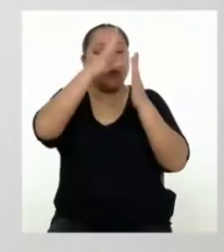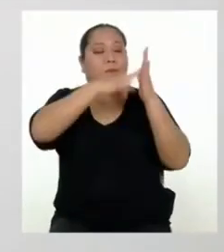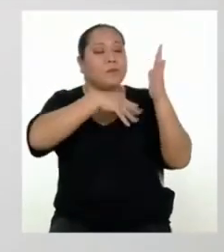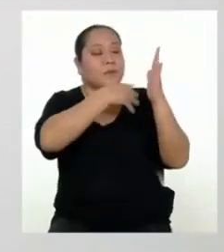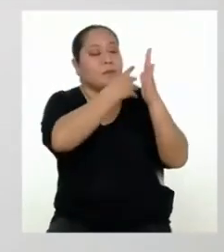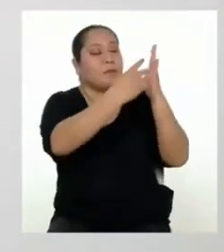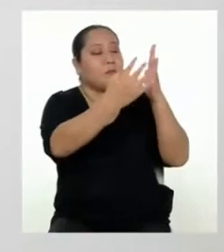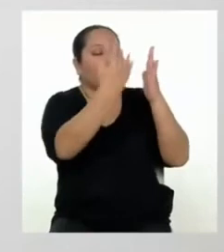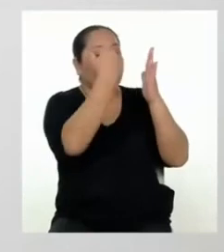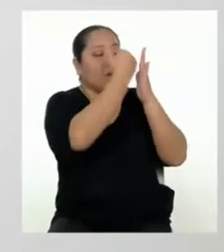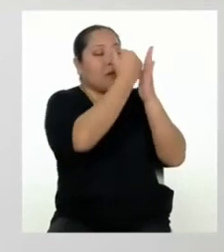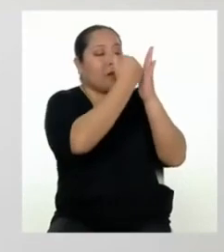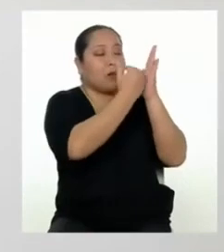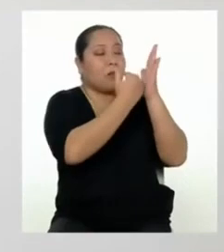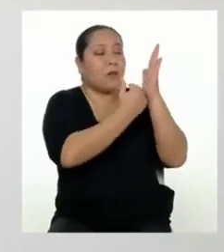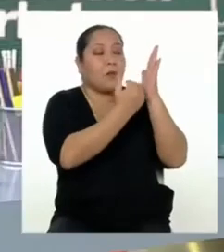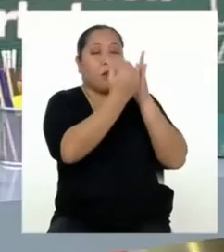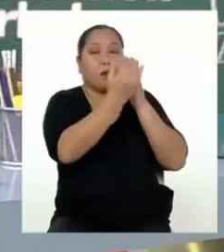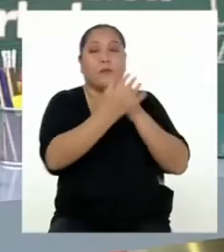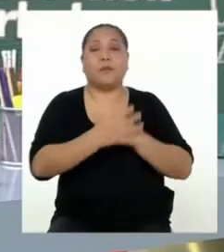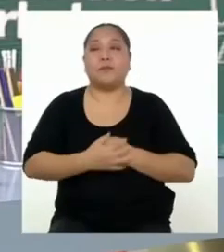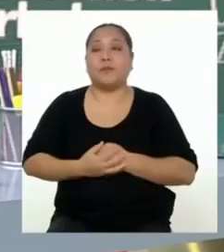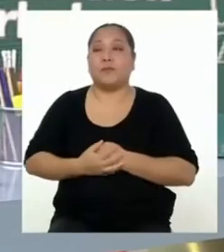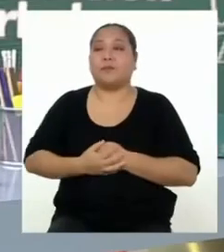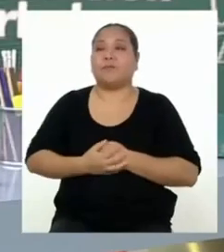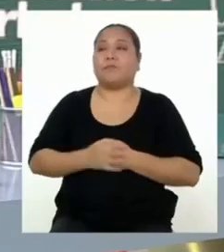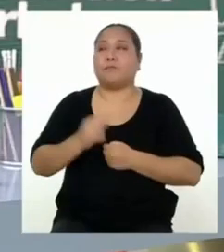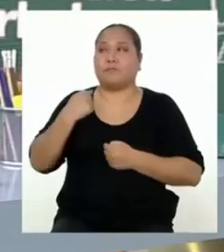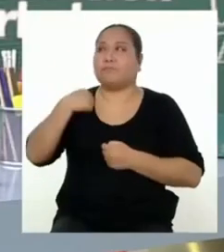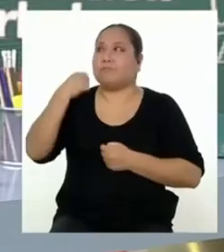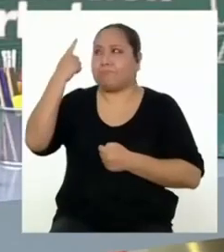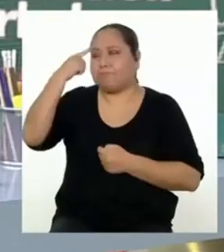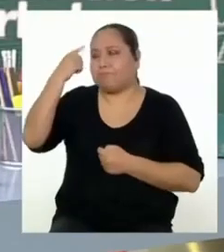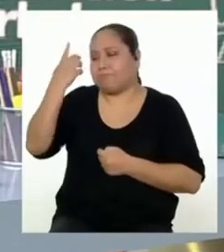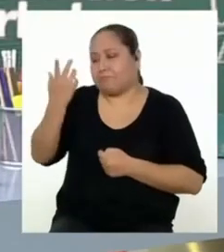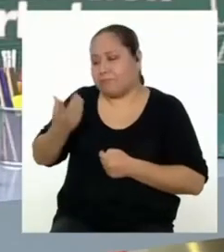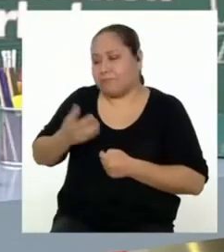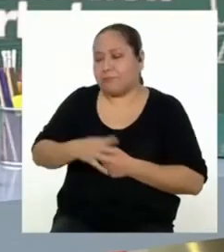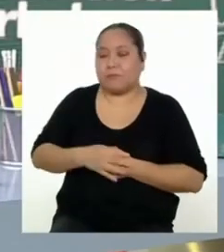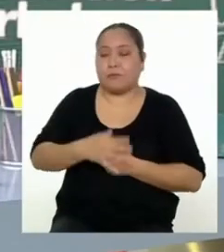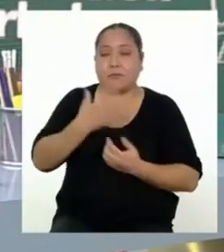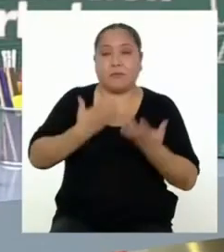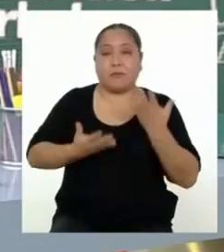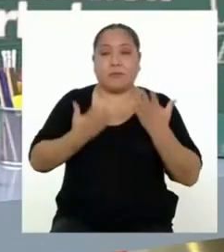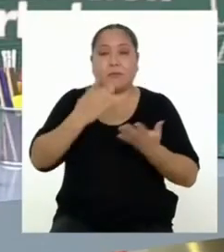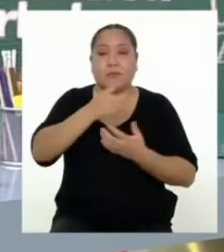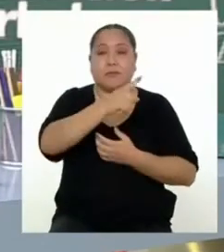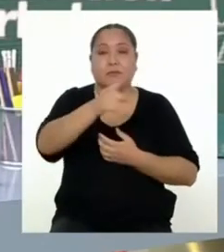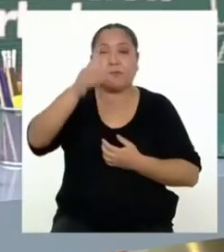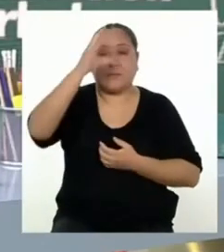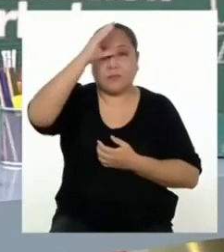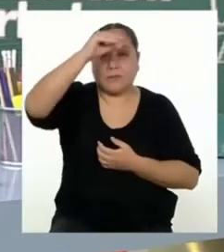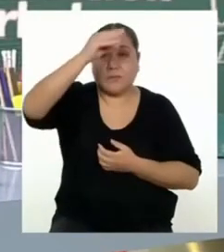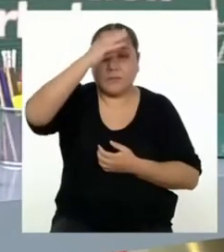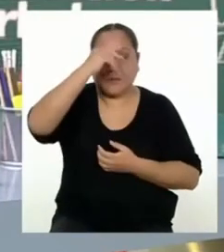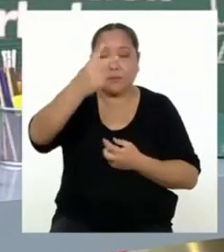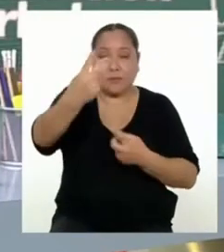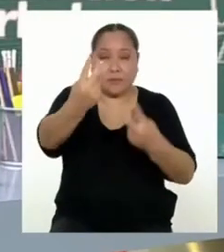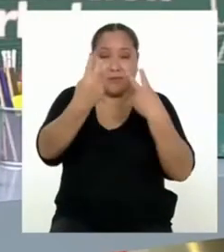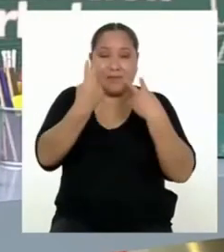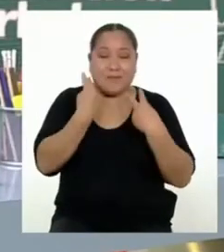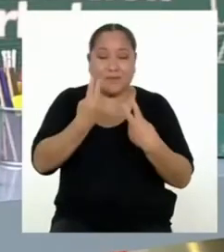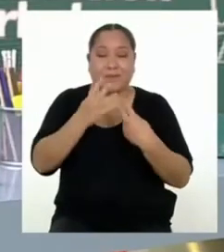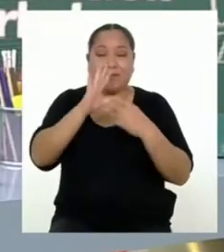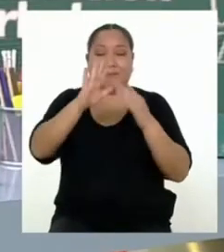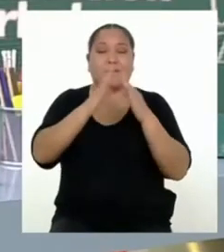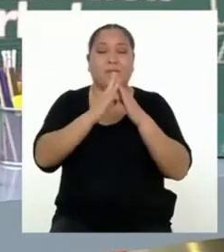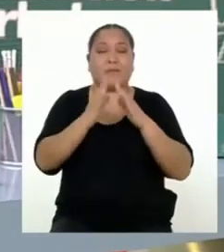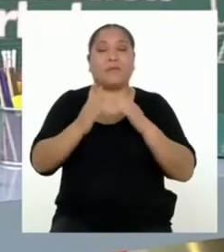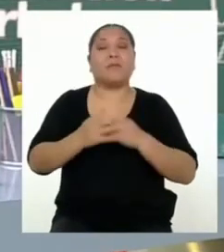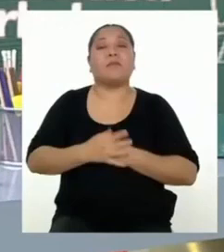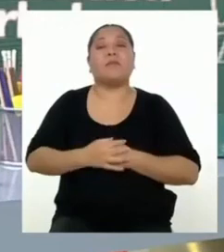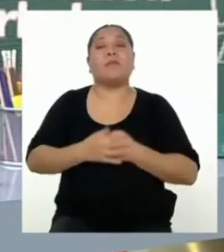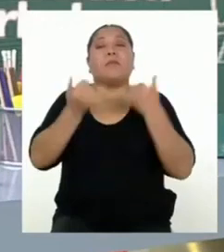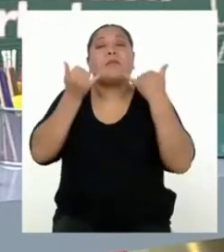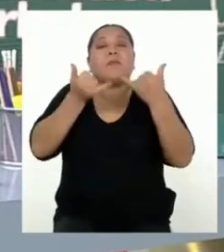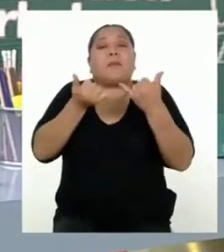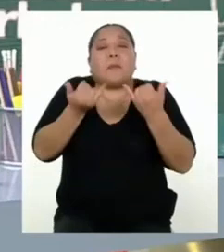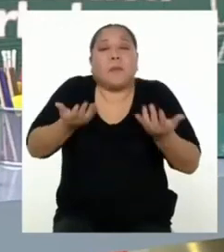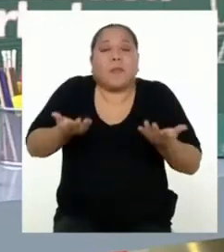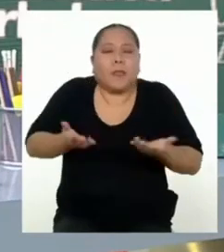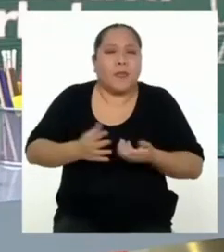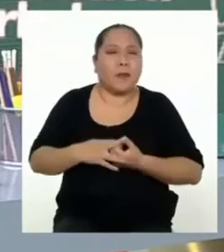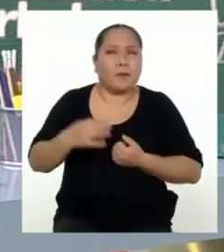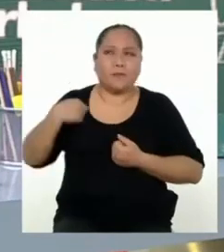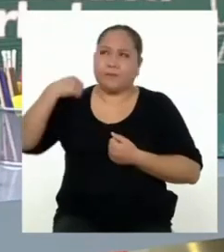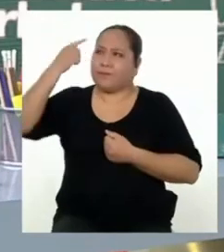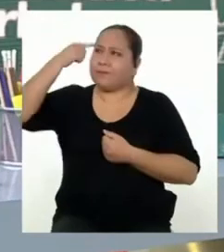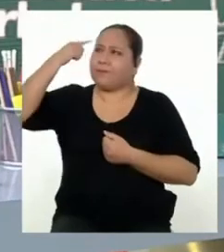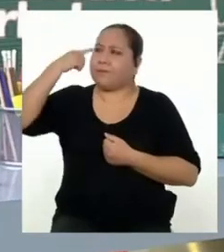cuadro en el que organizaron sus ideas. Lo tomaré en cuenta, como seguro lo harán las chicas y chicos que nos acompañan desde casa. Ahora,